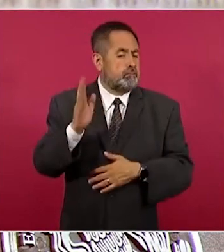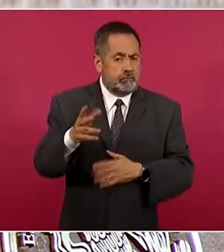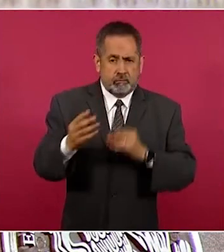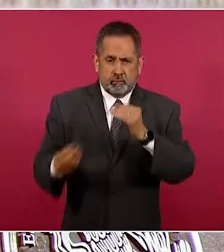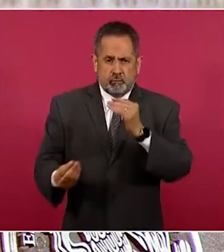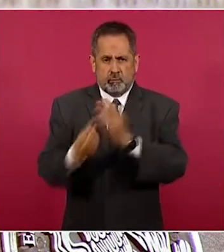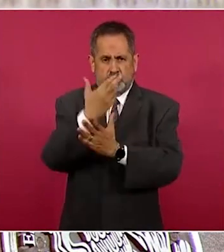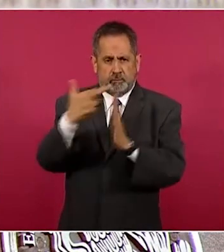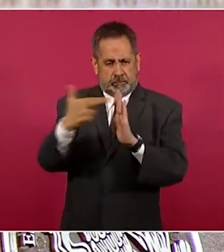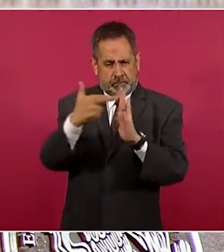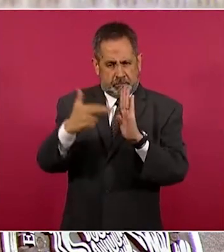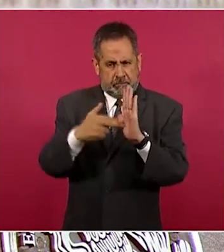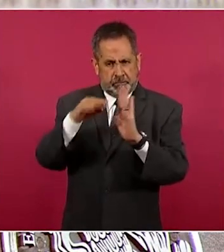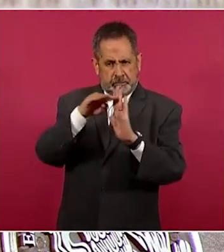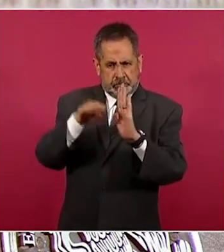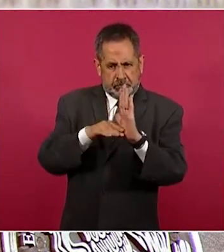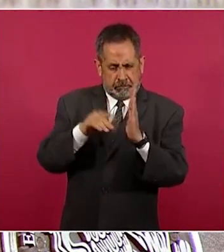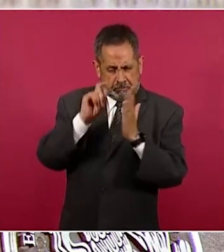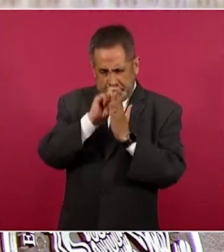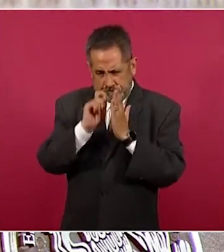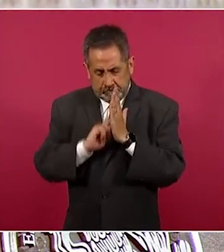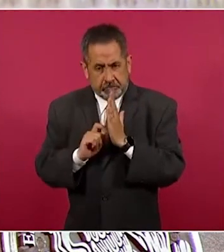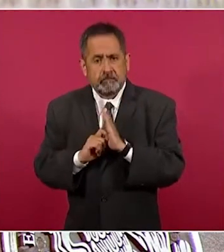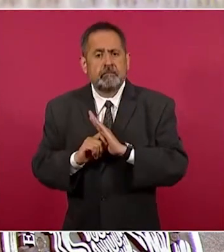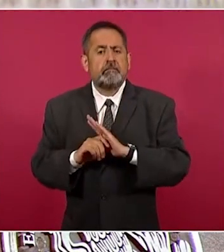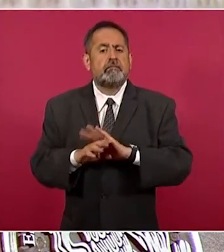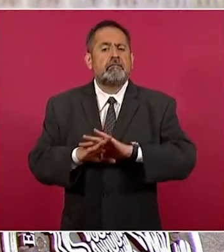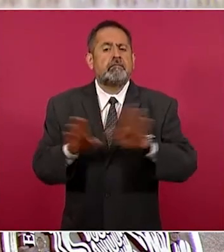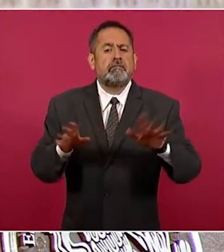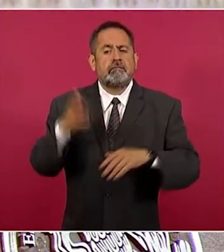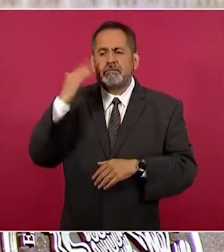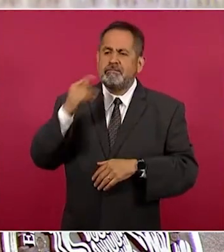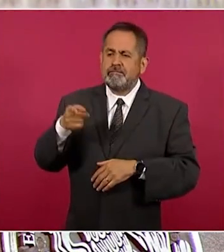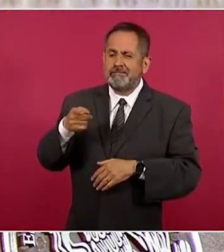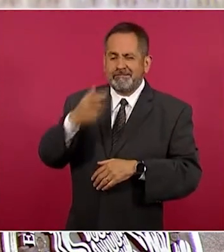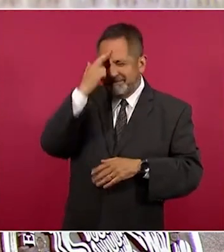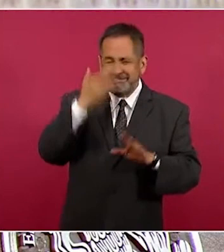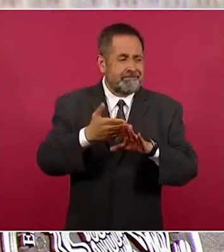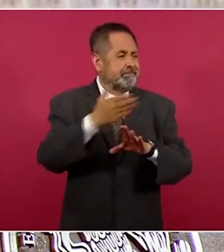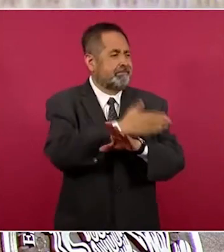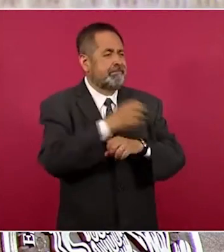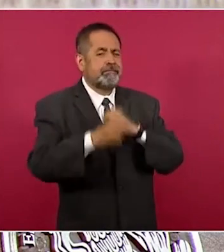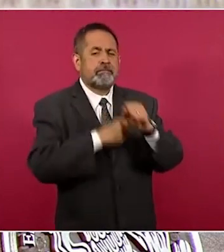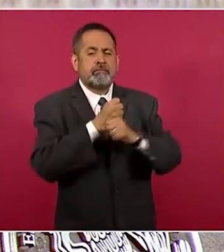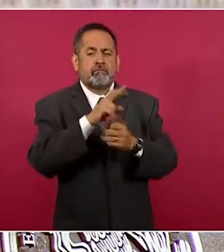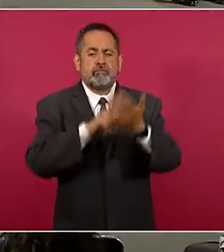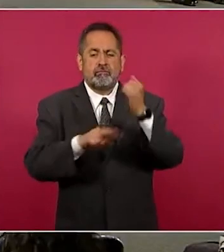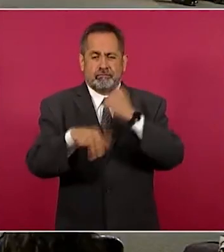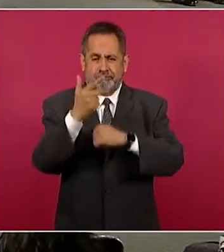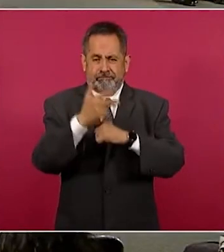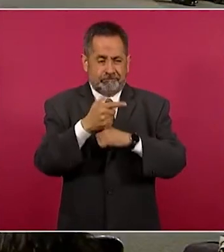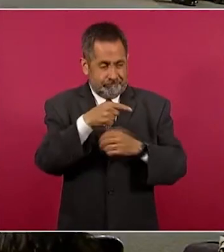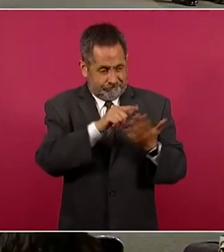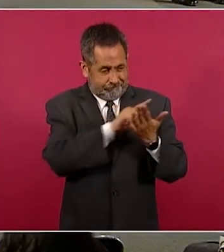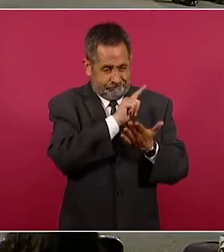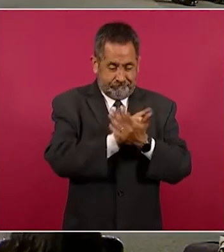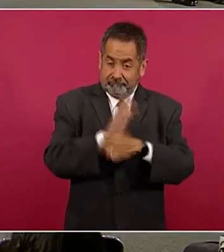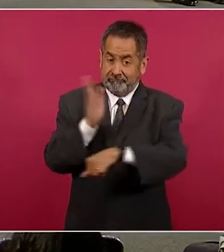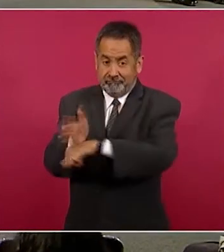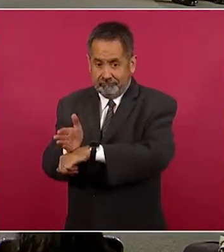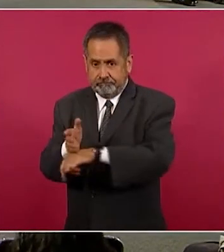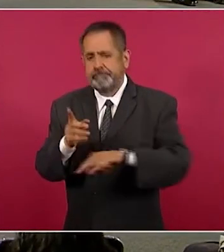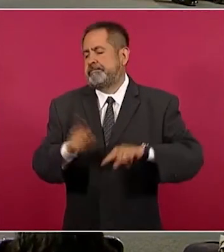ejes transversales en materia de política educativa del presidente de la República, Andrés Manuel López